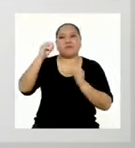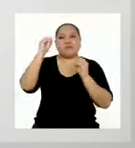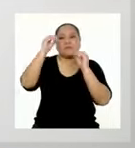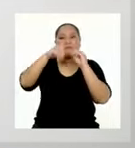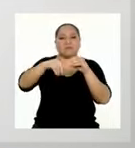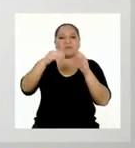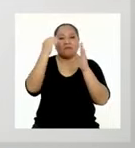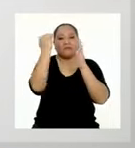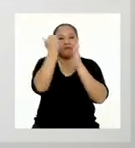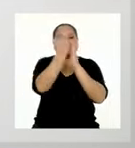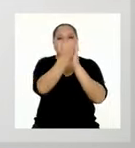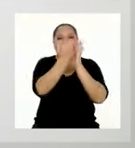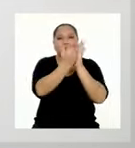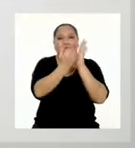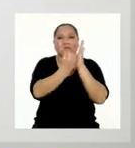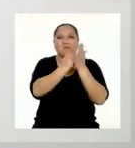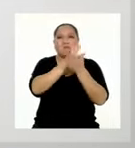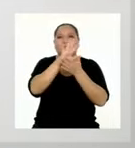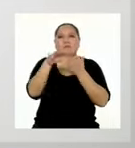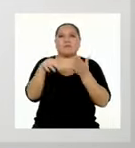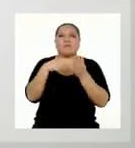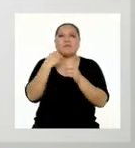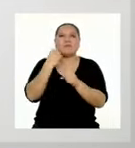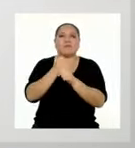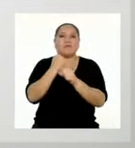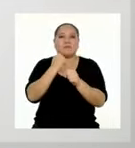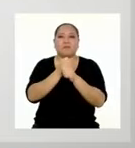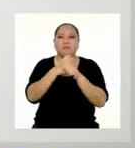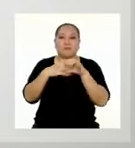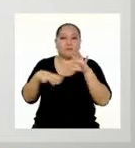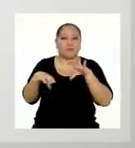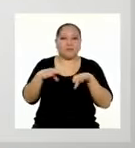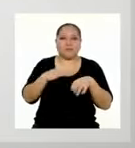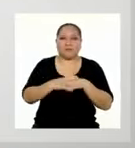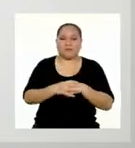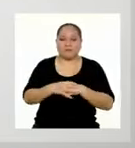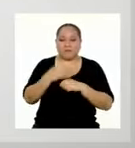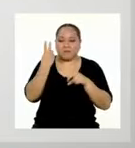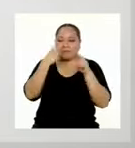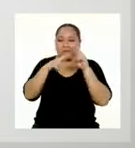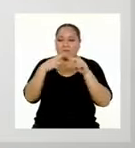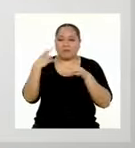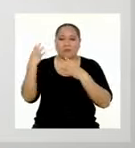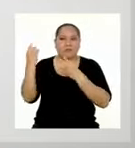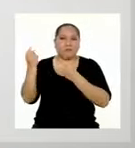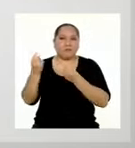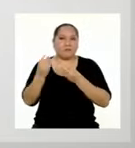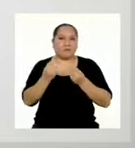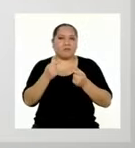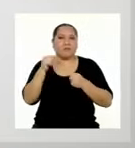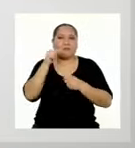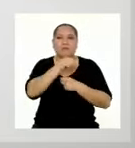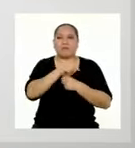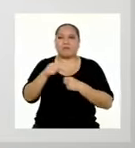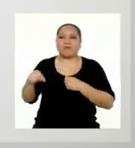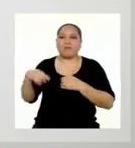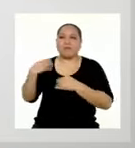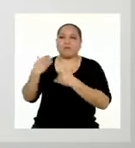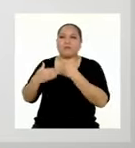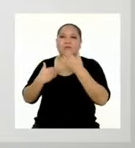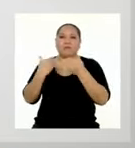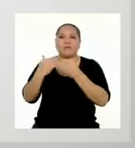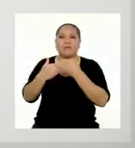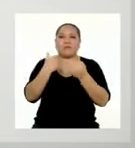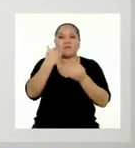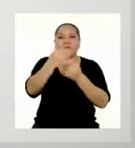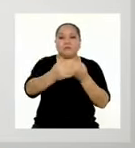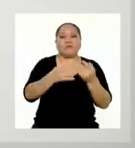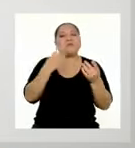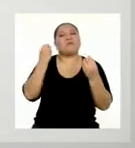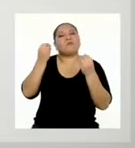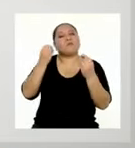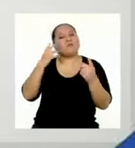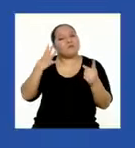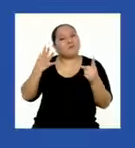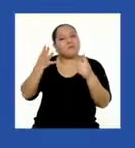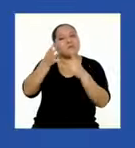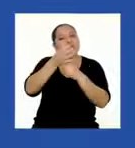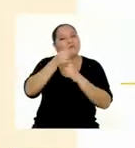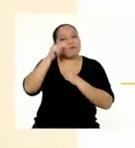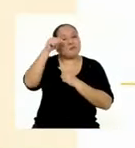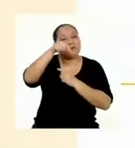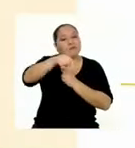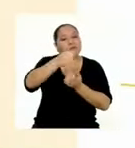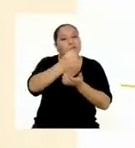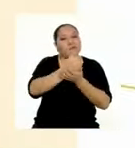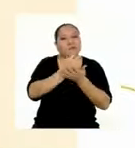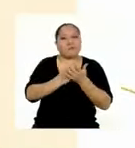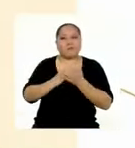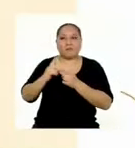en orden todo el trabajo que hemos realizado. Repasemos rápidamente todo el proceso que hemos realizado para llegar a este punto.